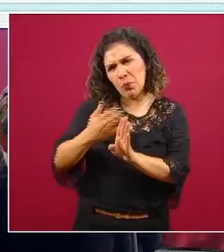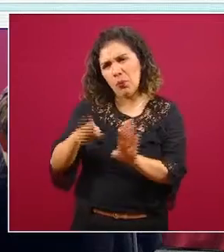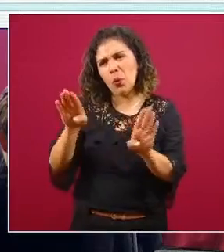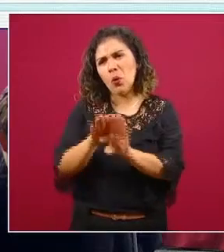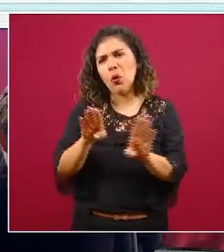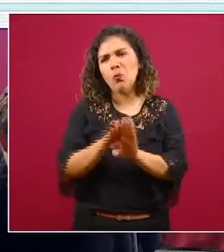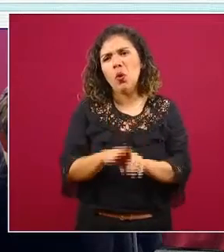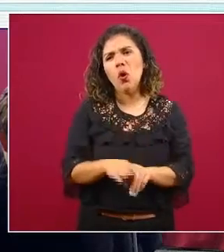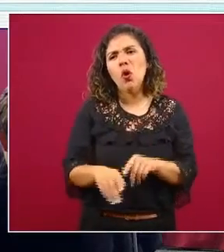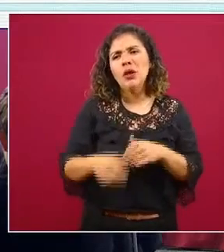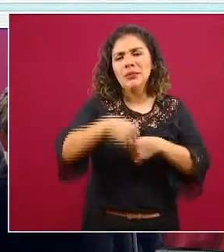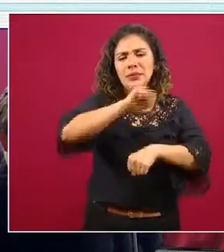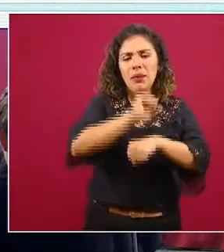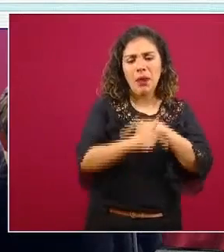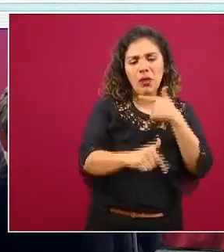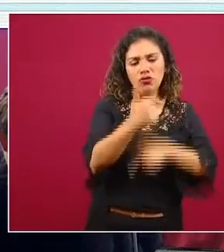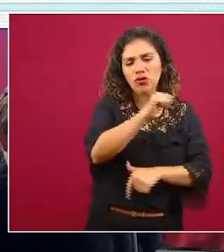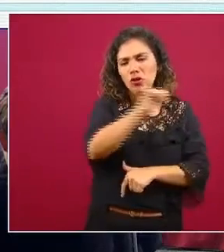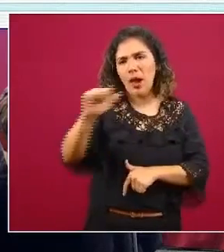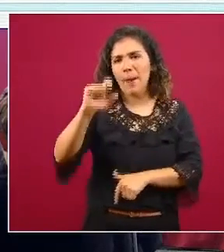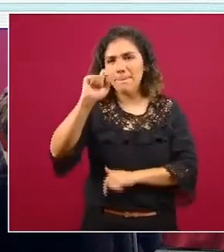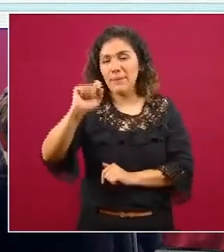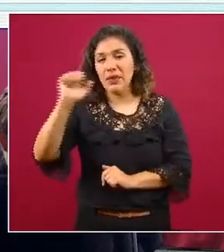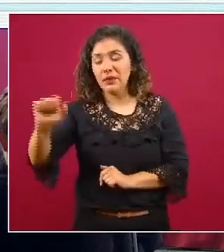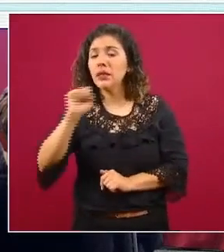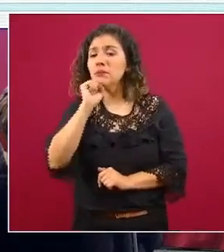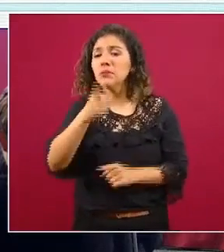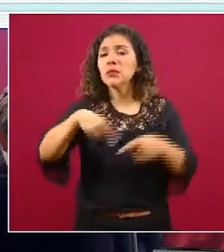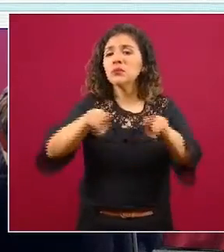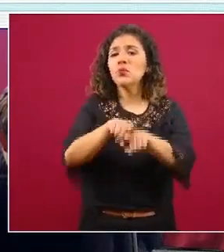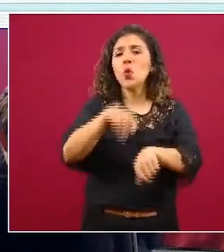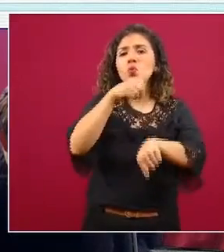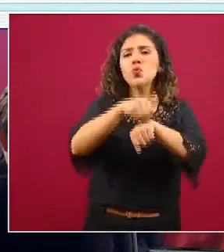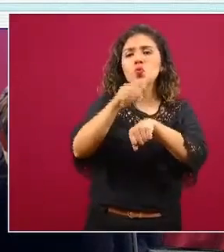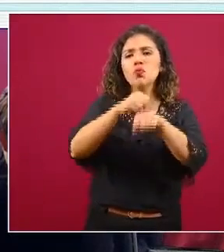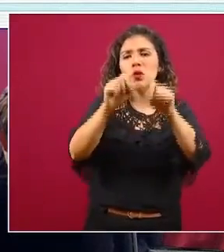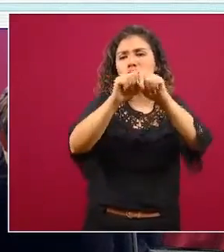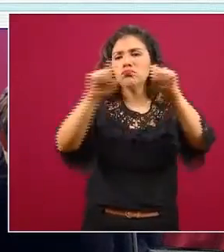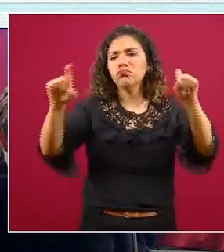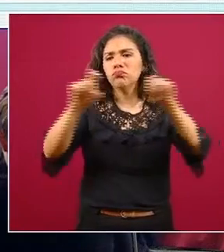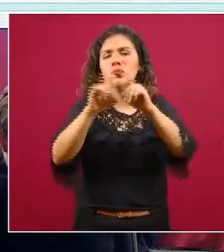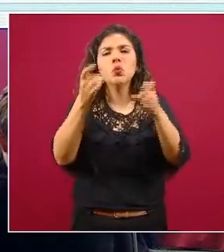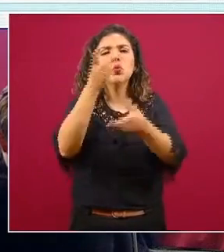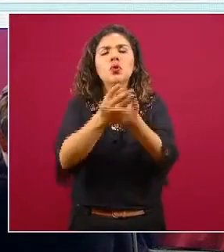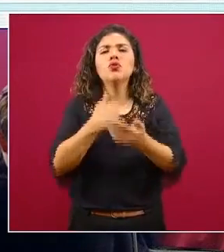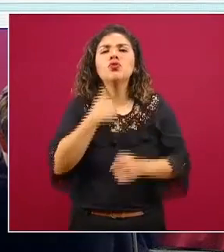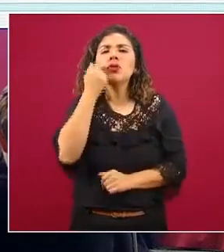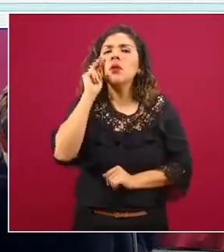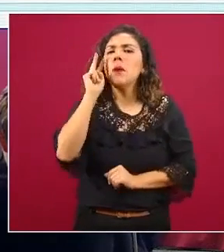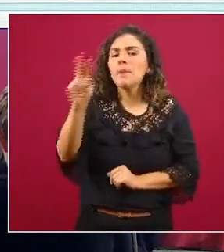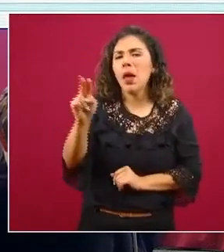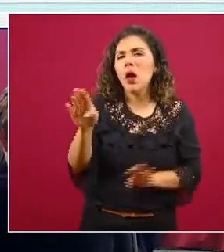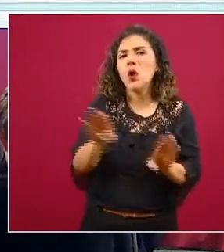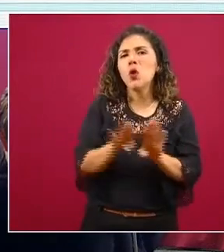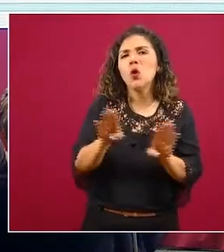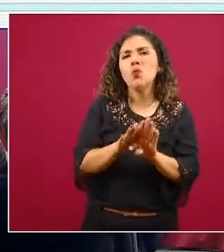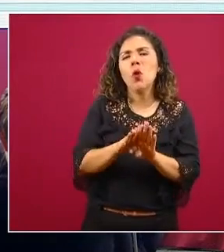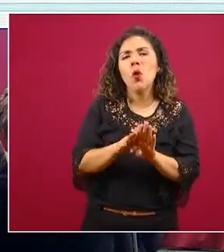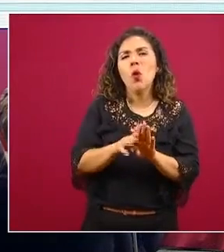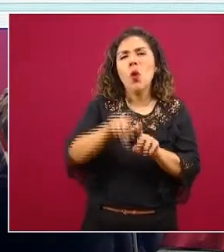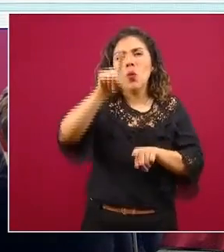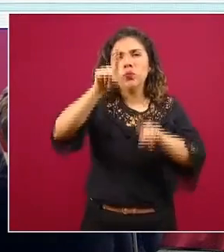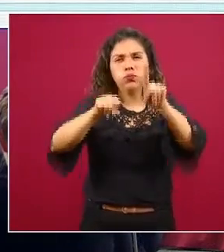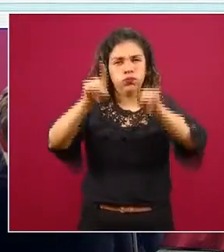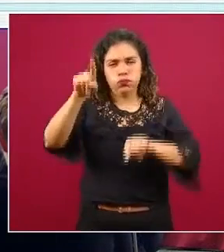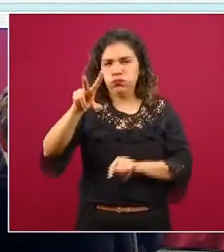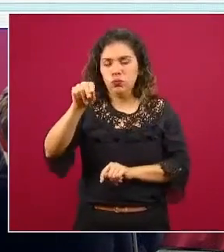dos de la 12 a la 26 estos son los mismos números y lo único que quiero señalar que lo voy a señalar con una gráfica